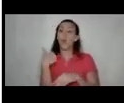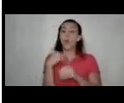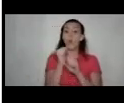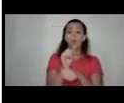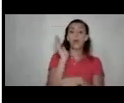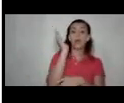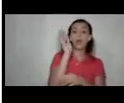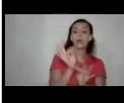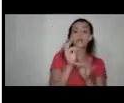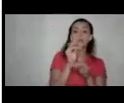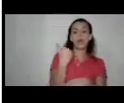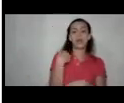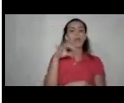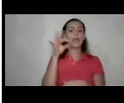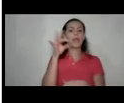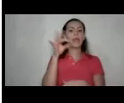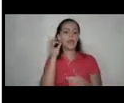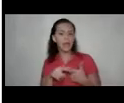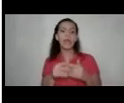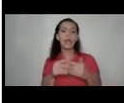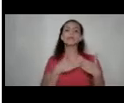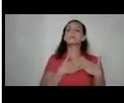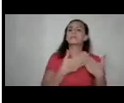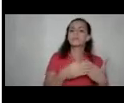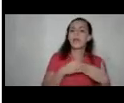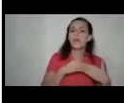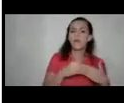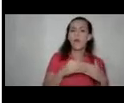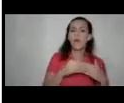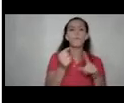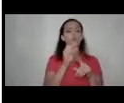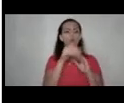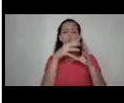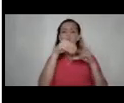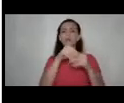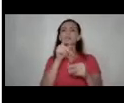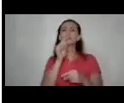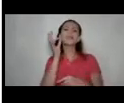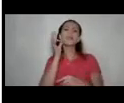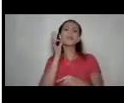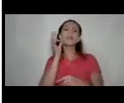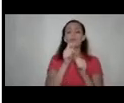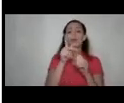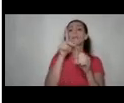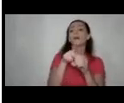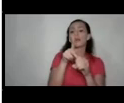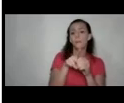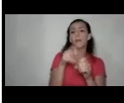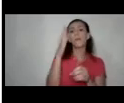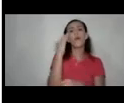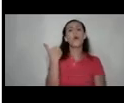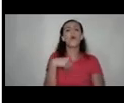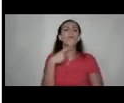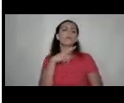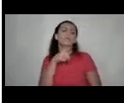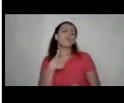género cuando damos sensibilización de violencia todo esto son las mujeres las que en su mayoría participan porque los hombres